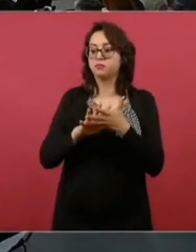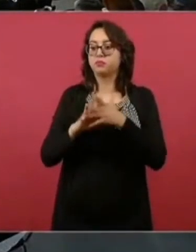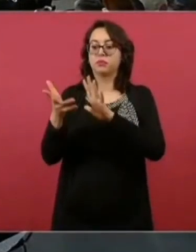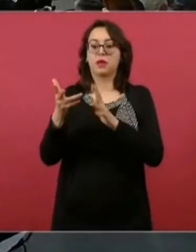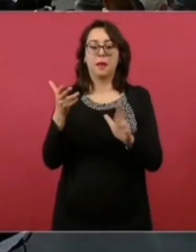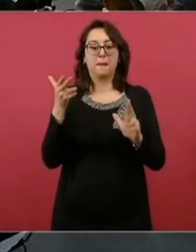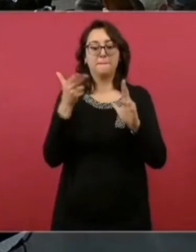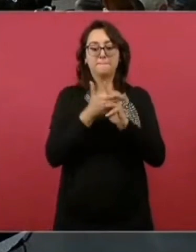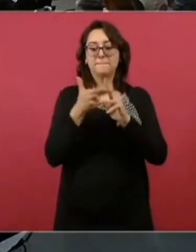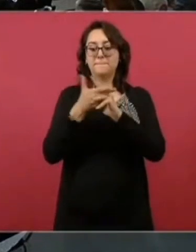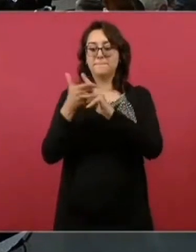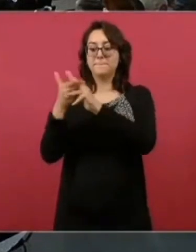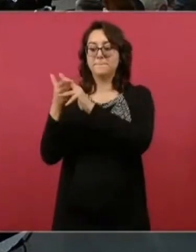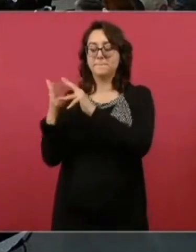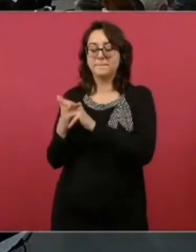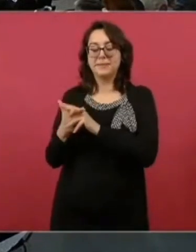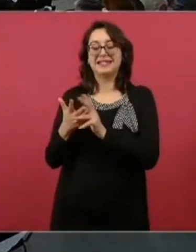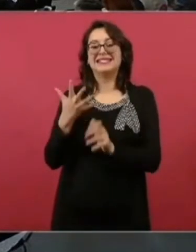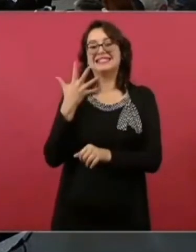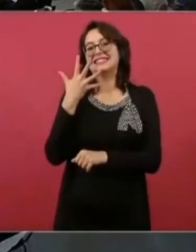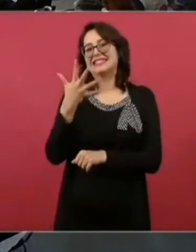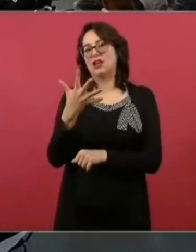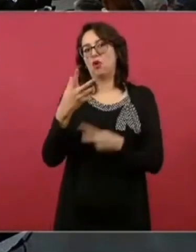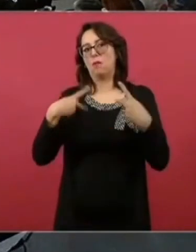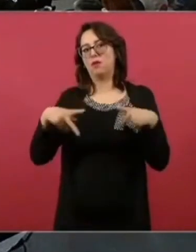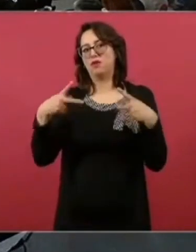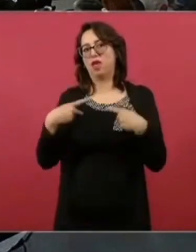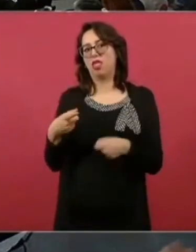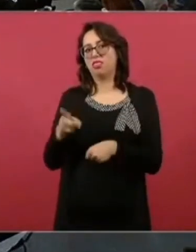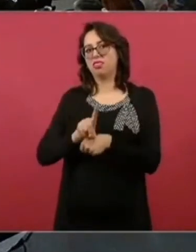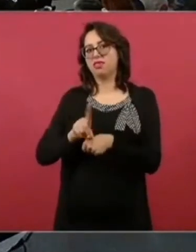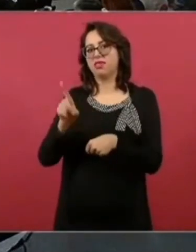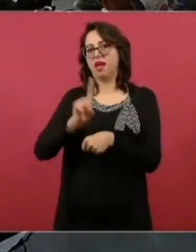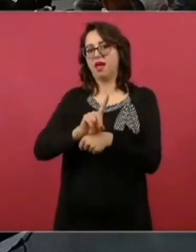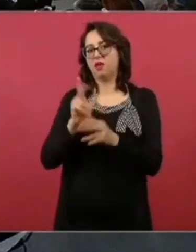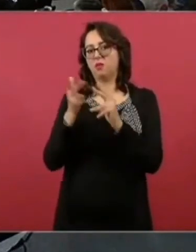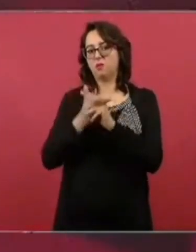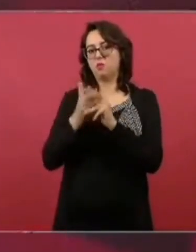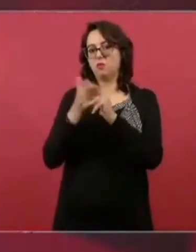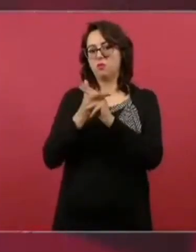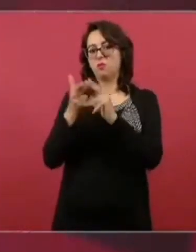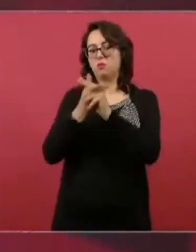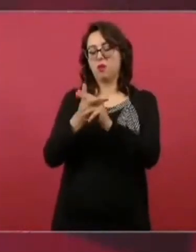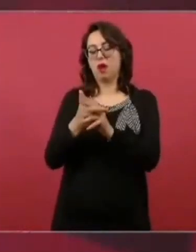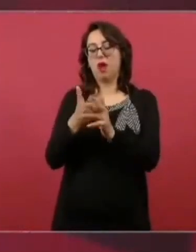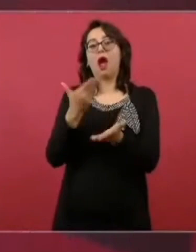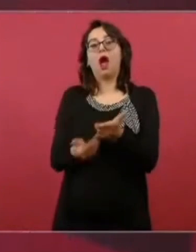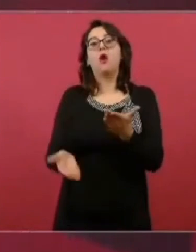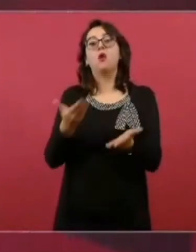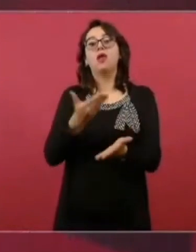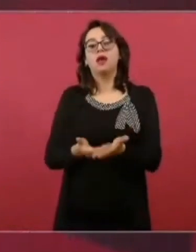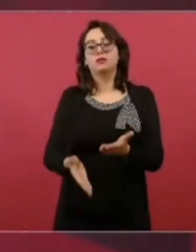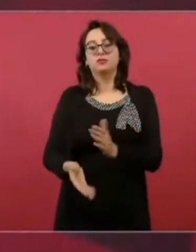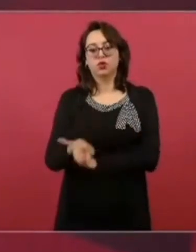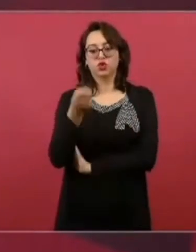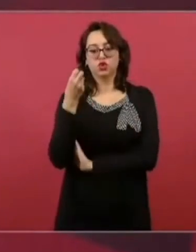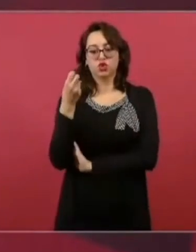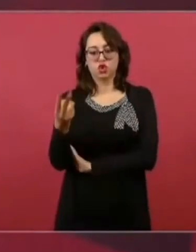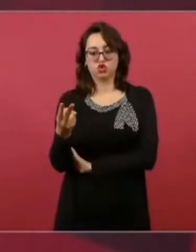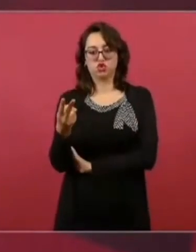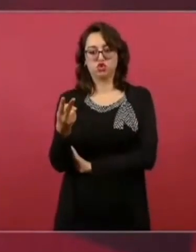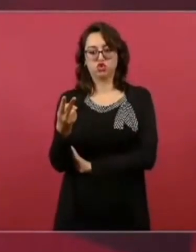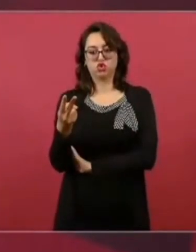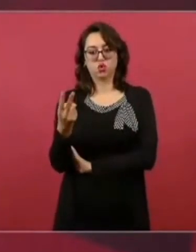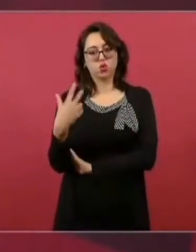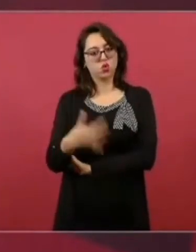diarios en promedio a dos en la gran ciudad de México. Bueno, en lo que corresponde a la ciudad de